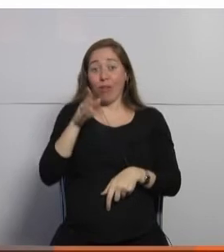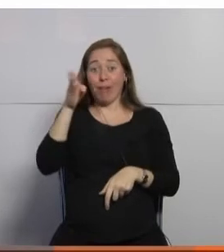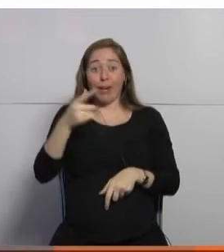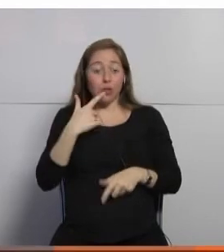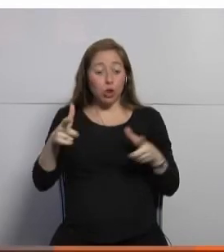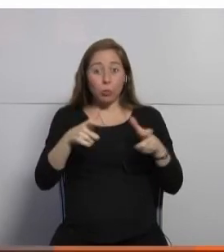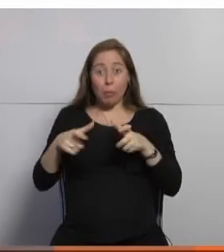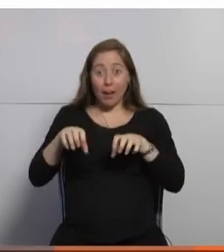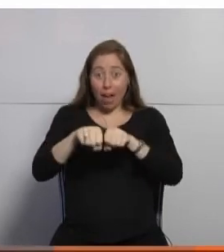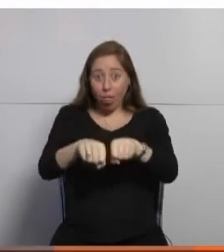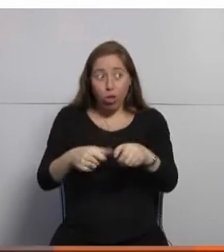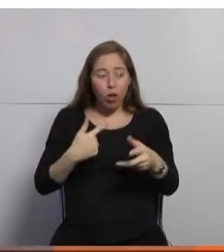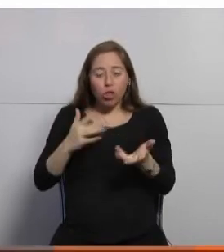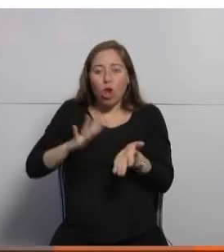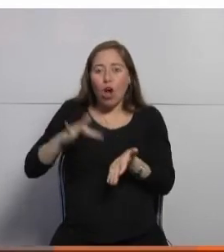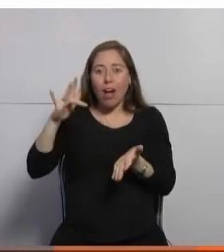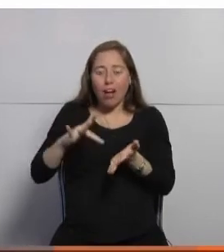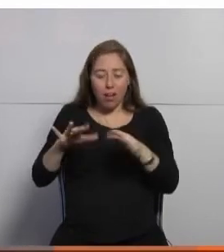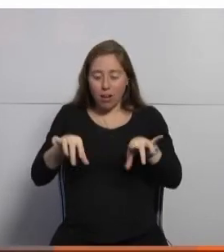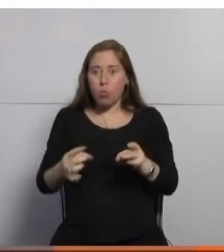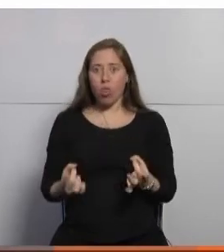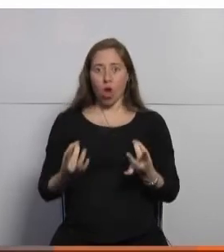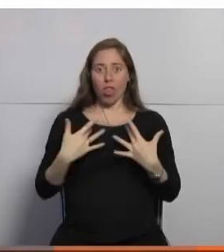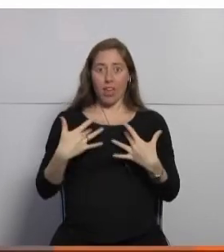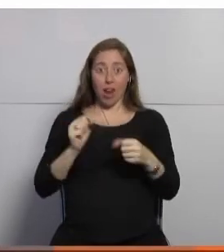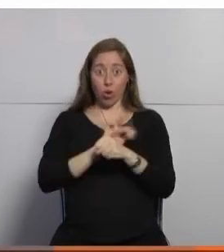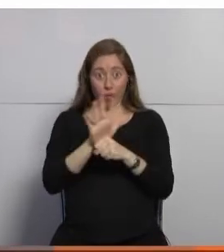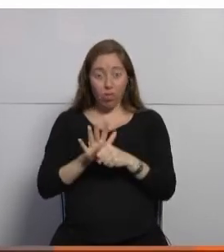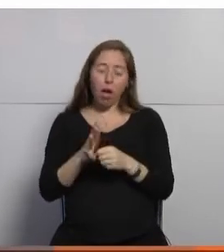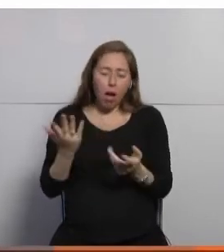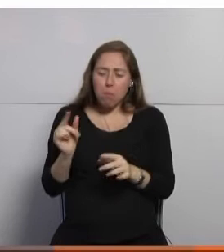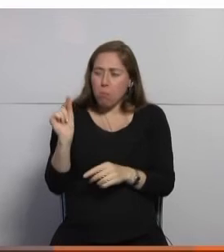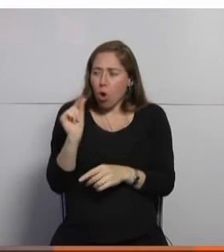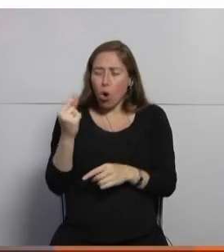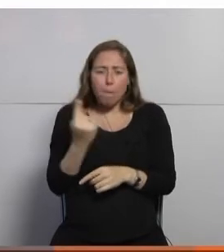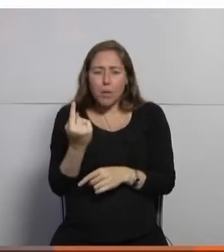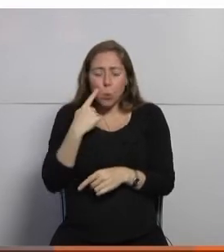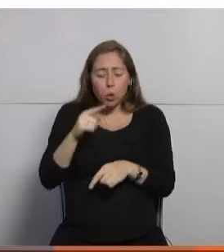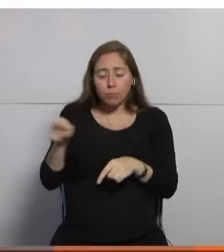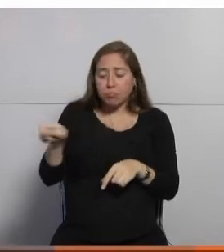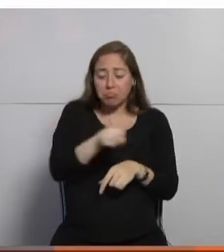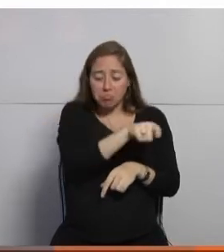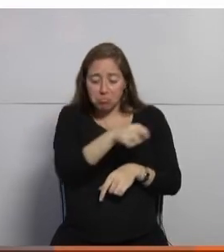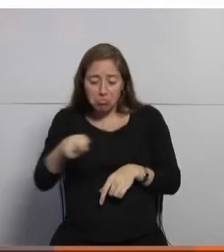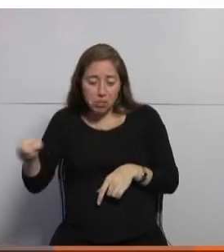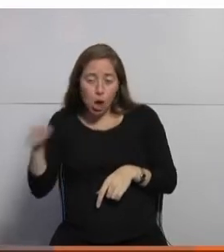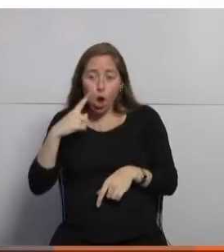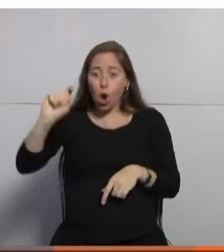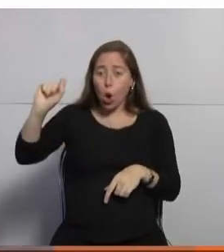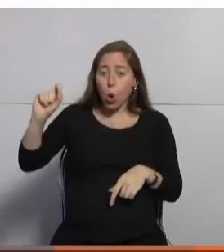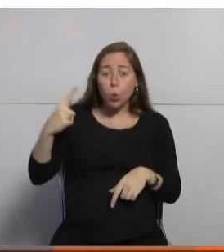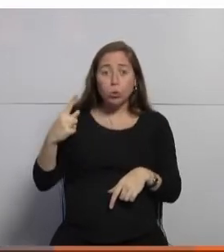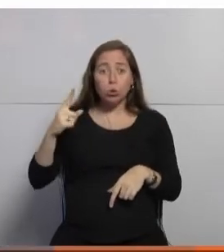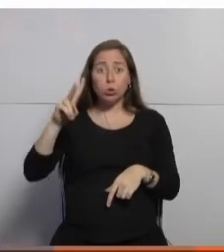todo el mundo digamos toca un carrito con unos pocos minutos es fácil de